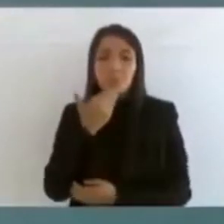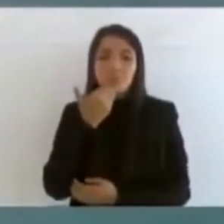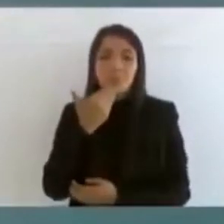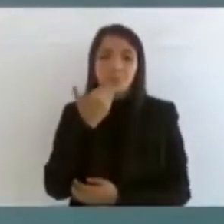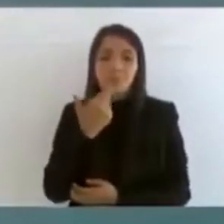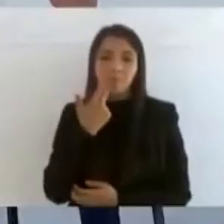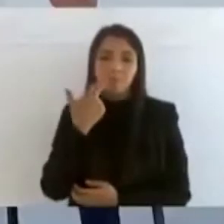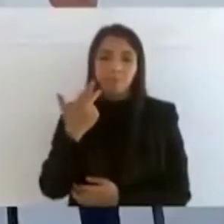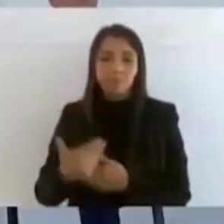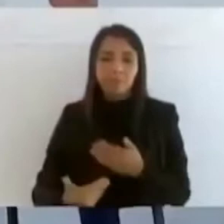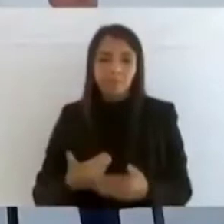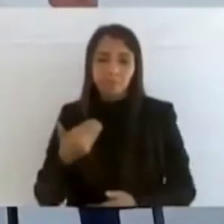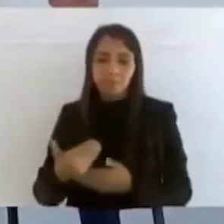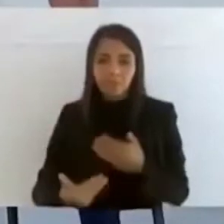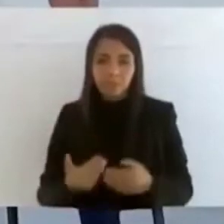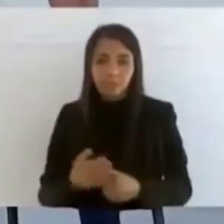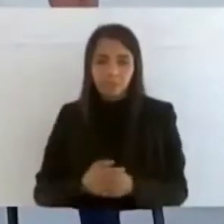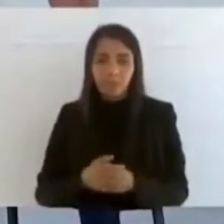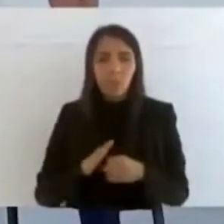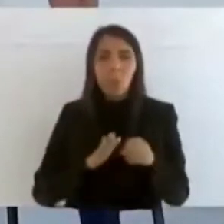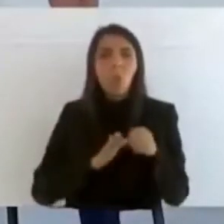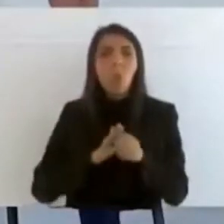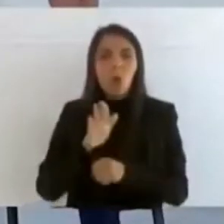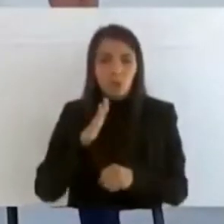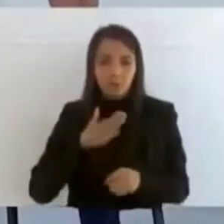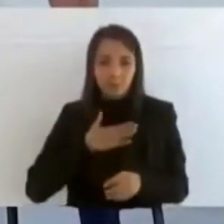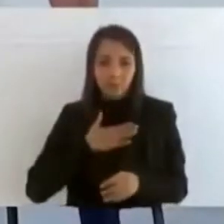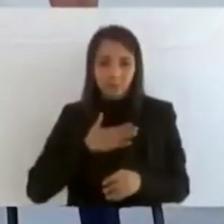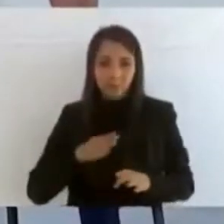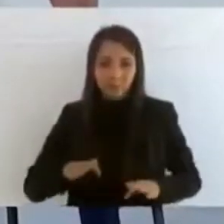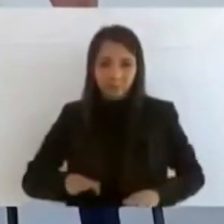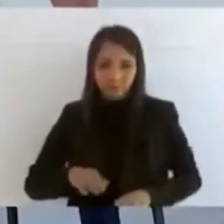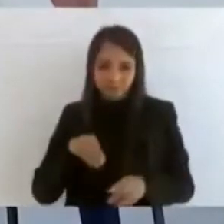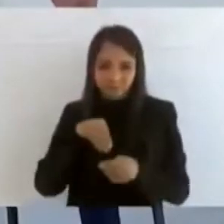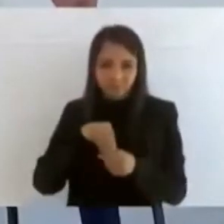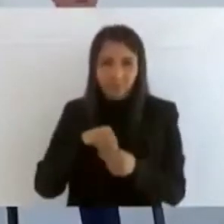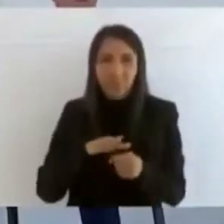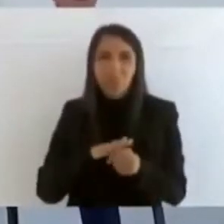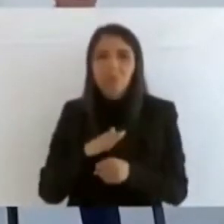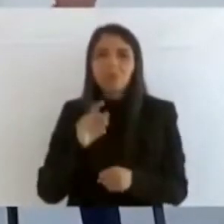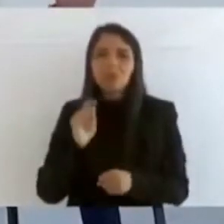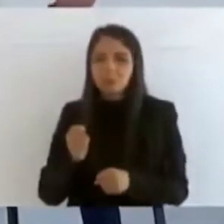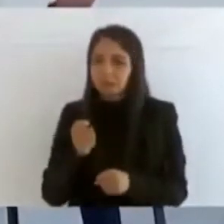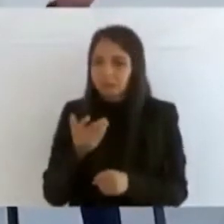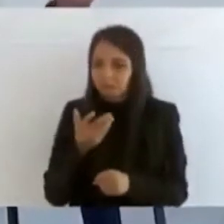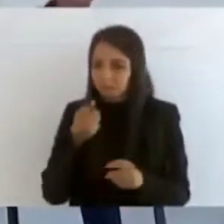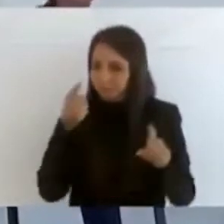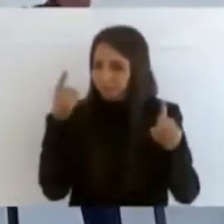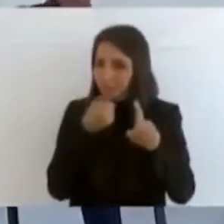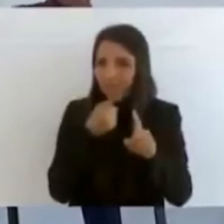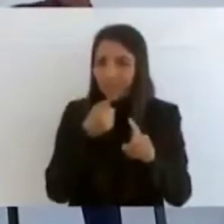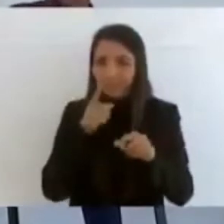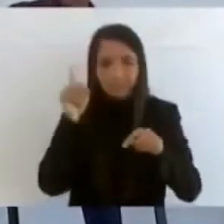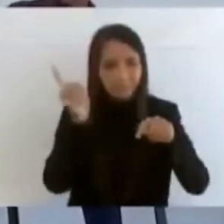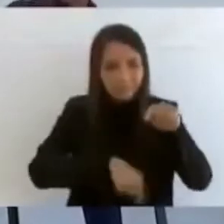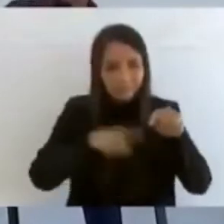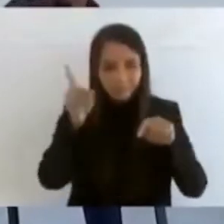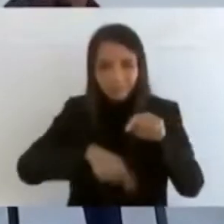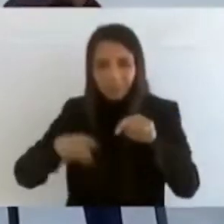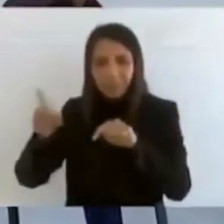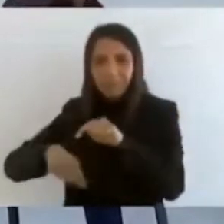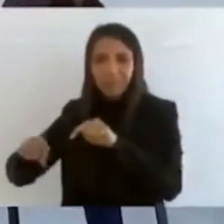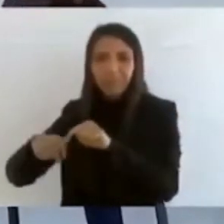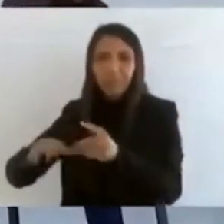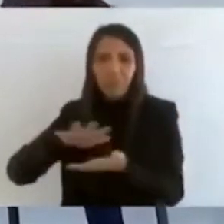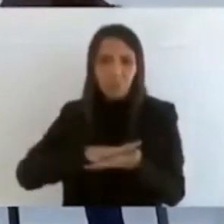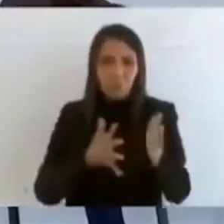Esa clave consiste en combatir la corrupción y